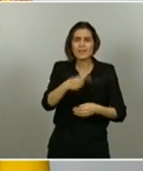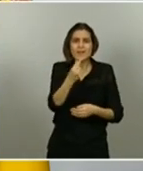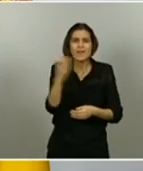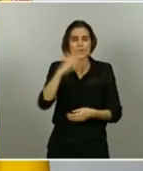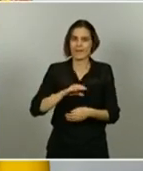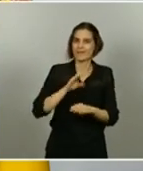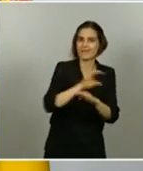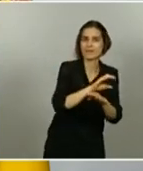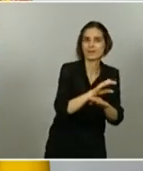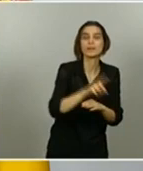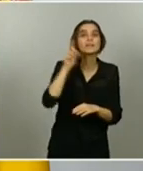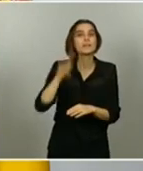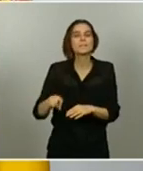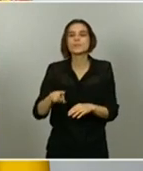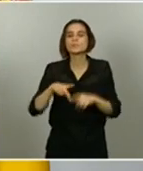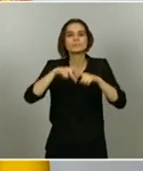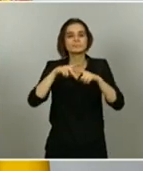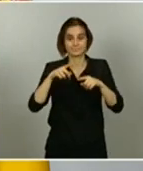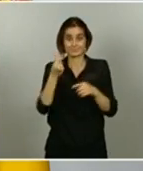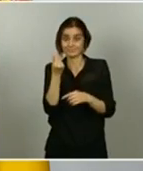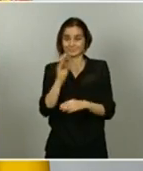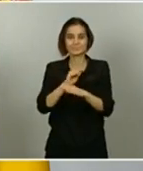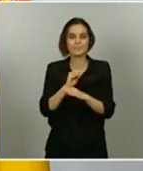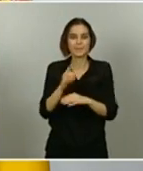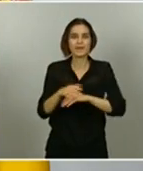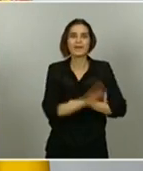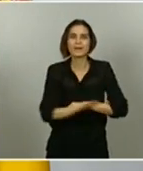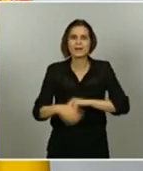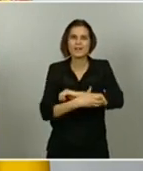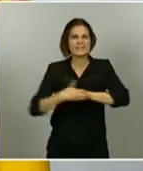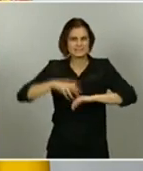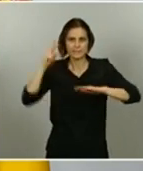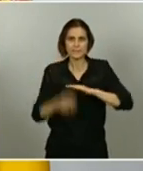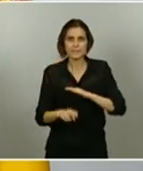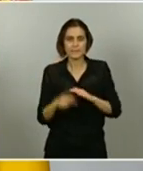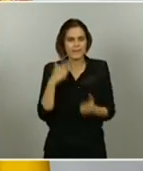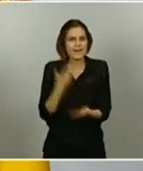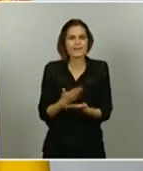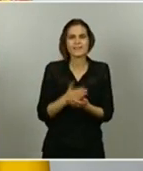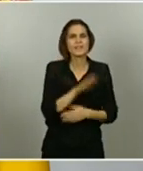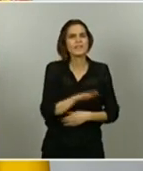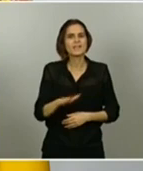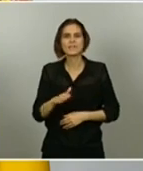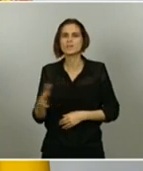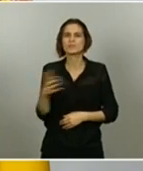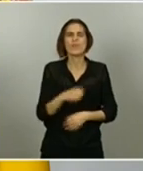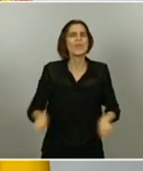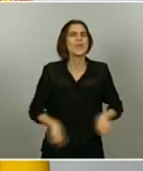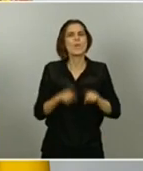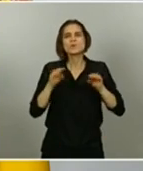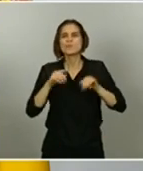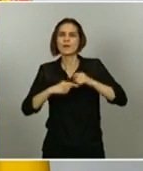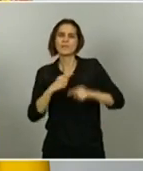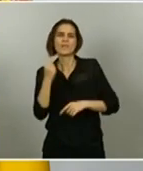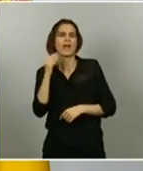contra la pobreza infantil y para garantizar que todos los niños y niñas de nuestro país, independientemente de su origen económico, pueden crecer en